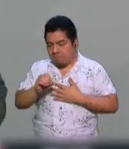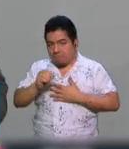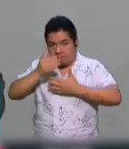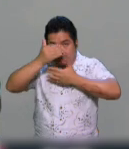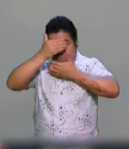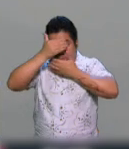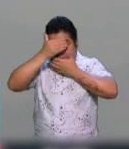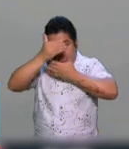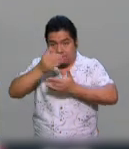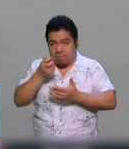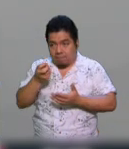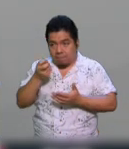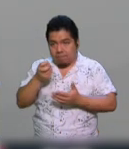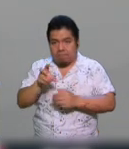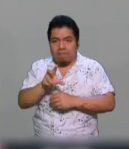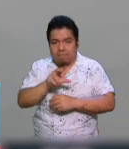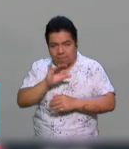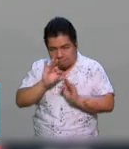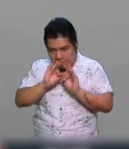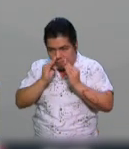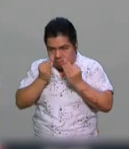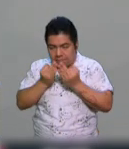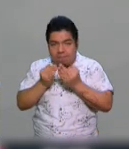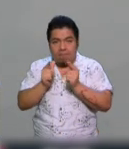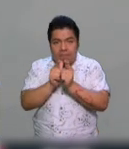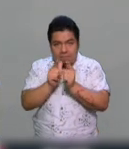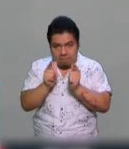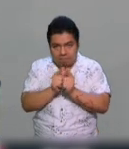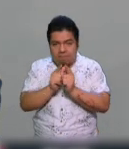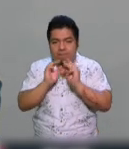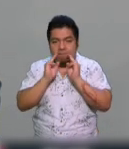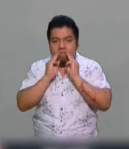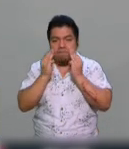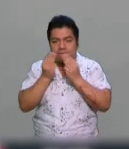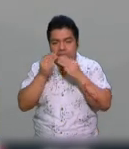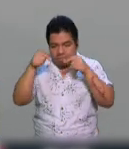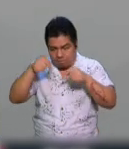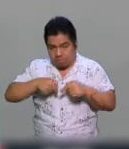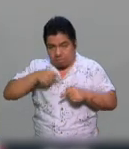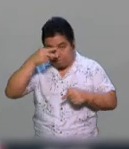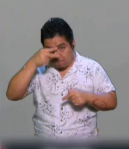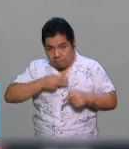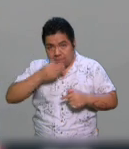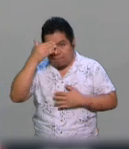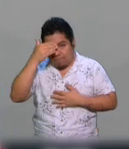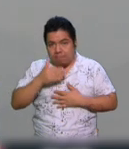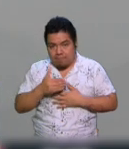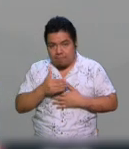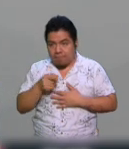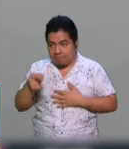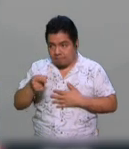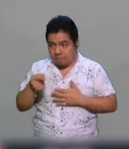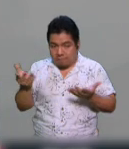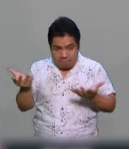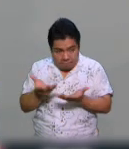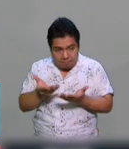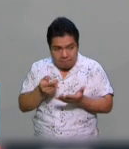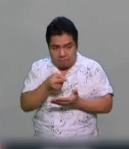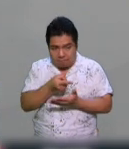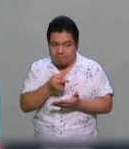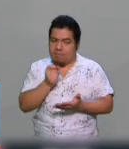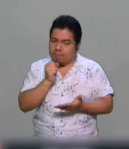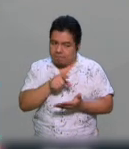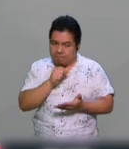esa manera entonces sí, los grupos delictivos en México sepan que si la hacen también